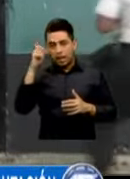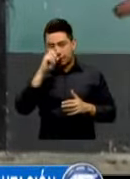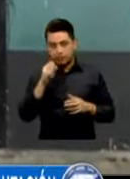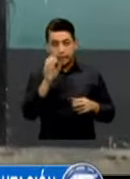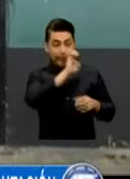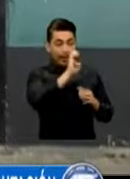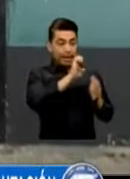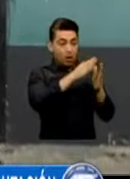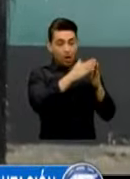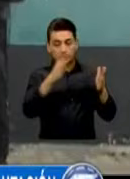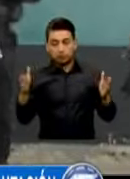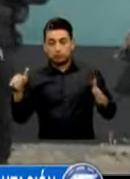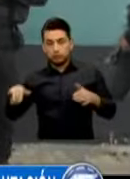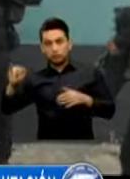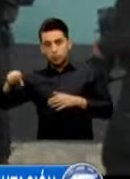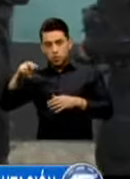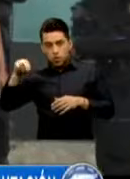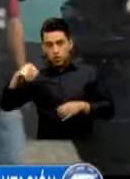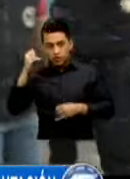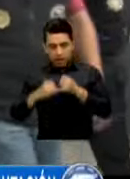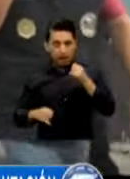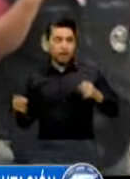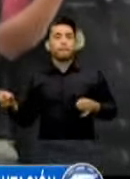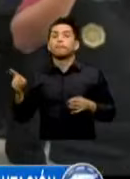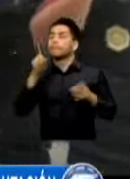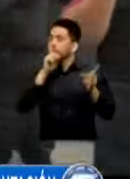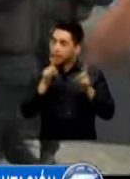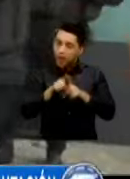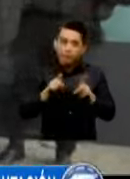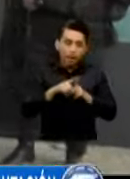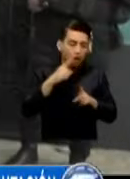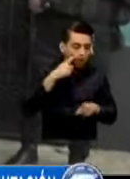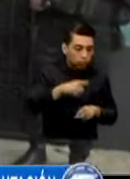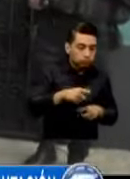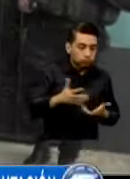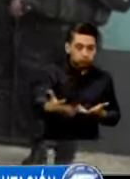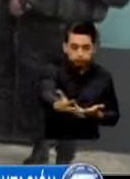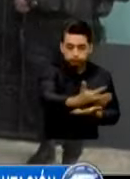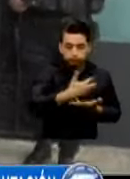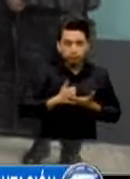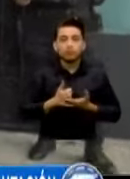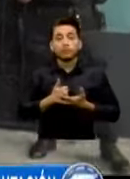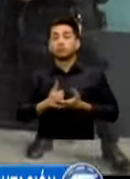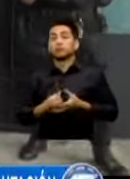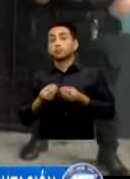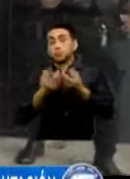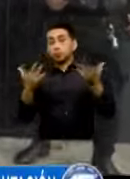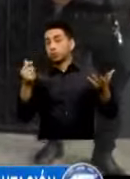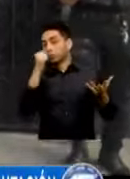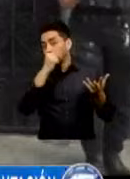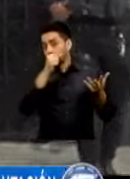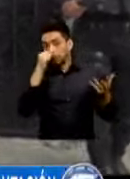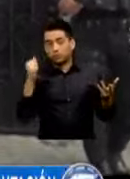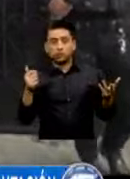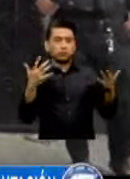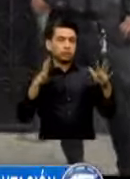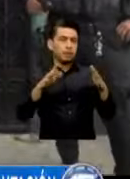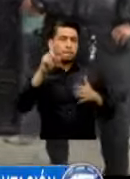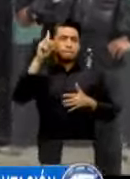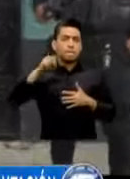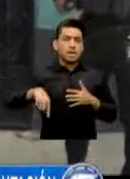Nos ha Permitido La Incautación De Una Buena Cantidad De Drogas Más De 1200